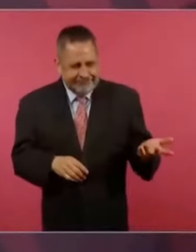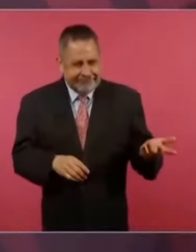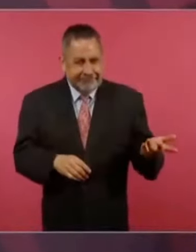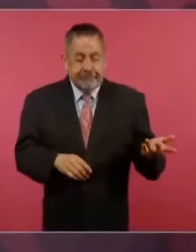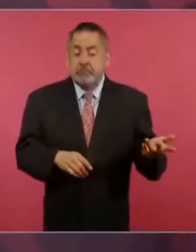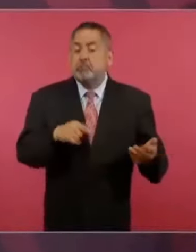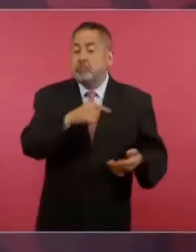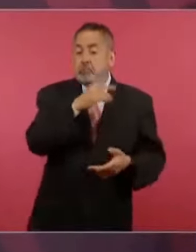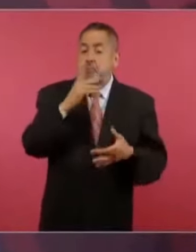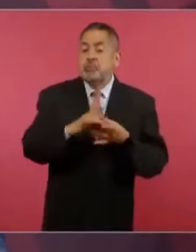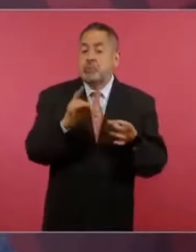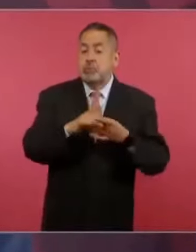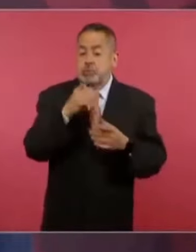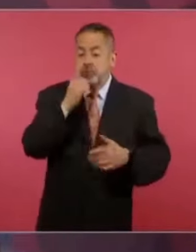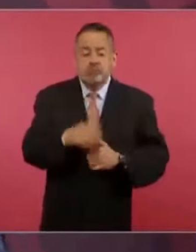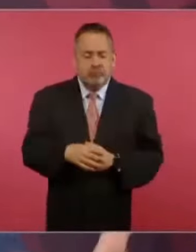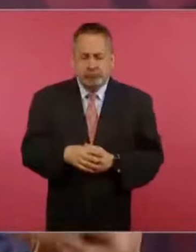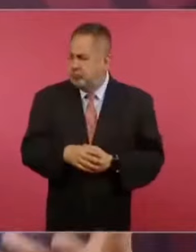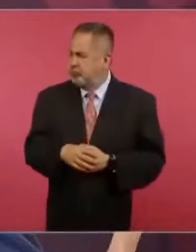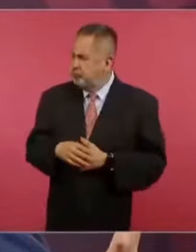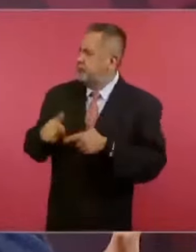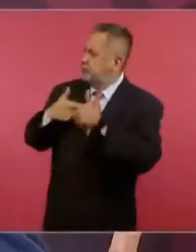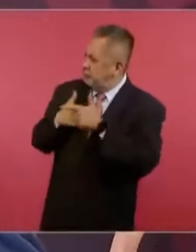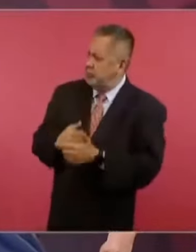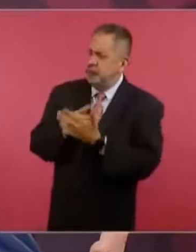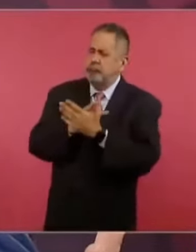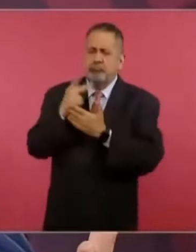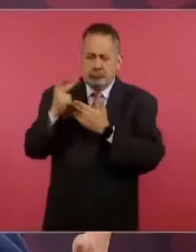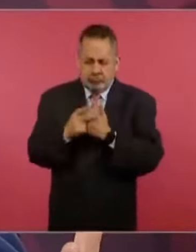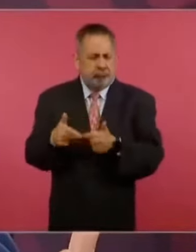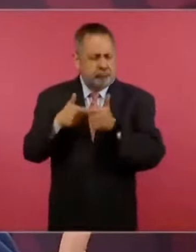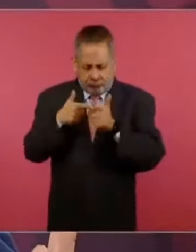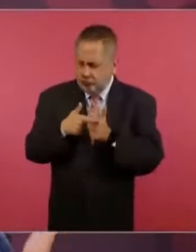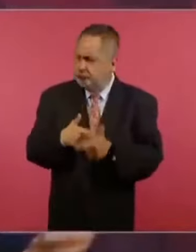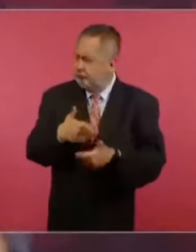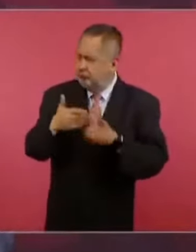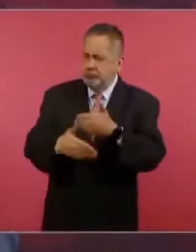van a continuar los programas de bienestar.